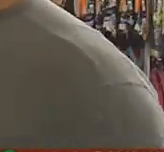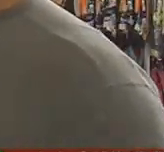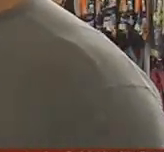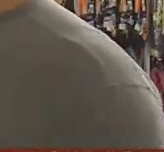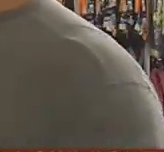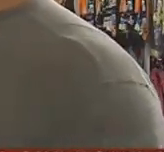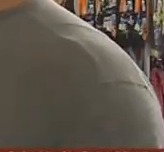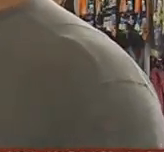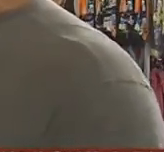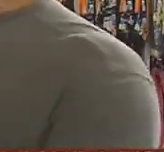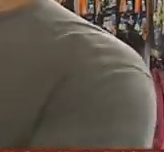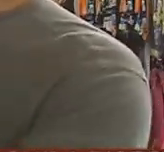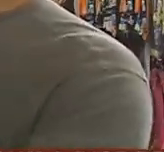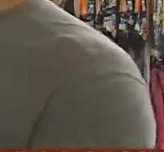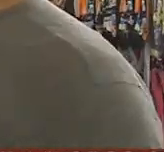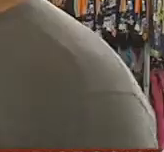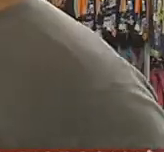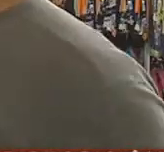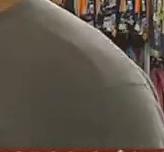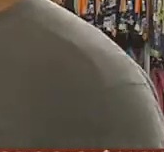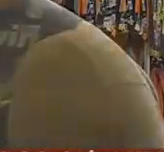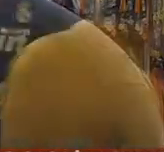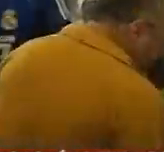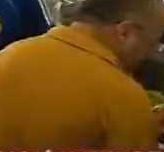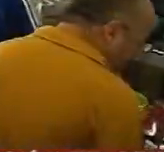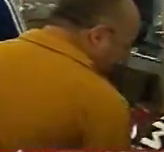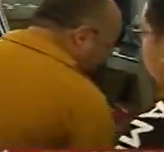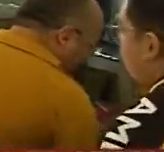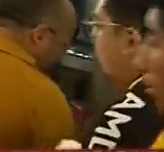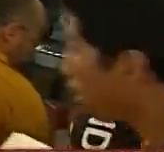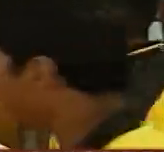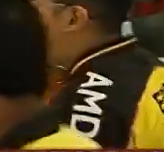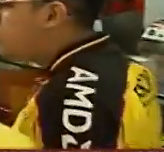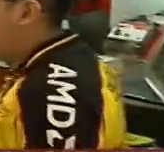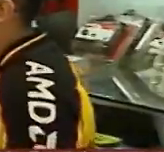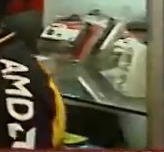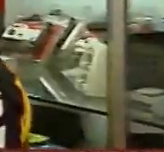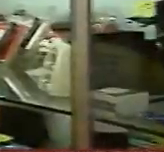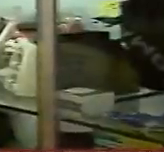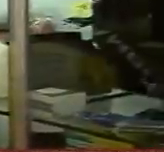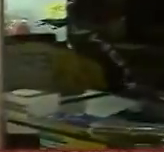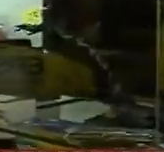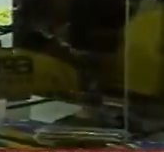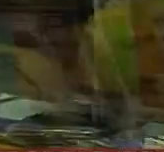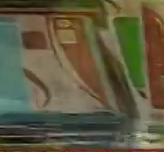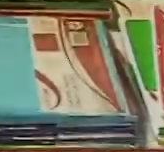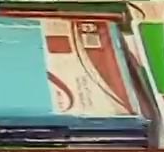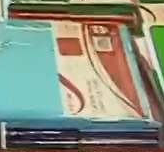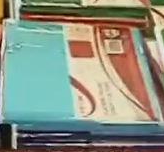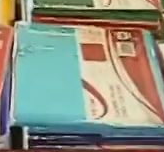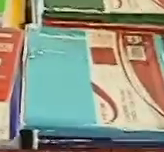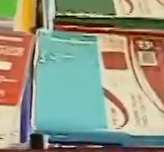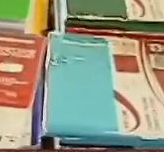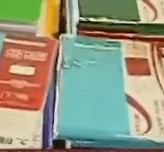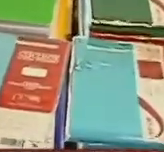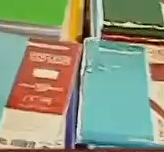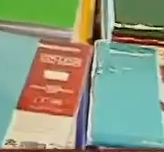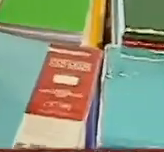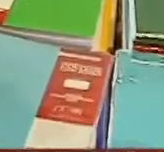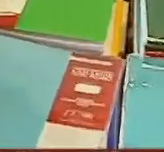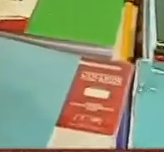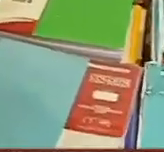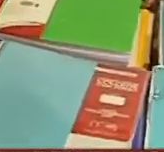puede sincronizar al teléfono celular para que lo puedas imprimir desde ahí. ¿Y qué tal el precio? Pues la verdad es que sí,